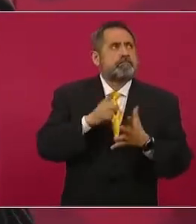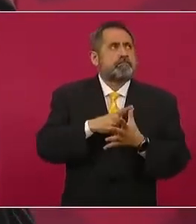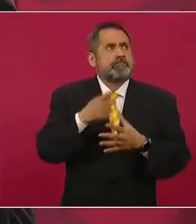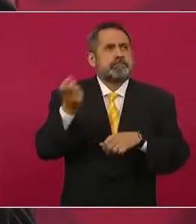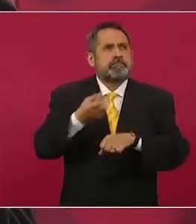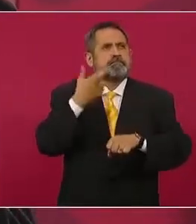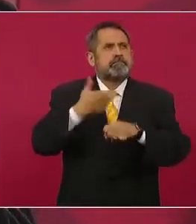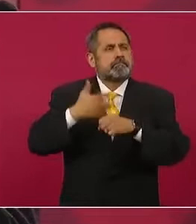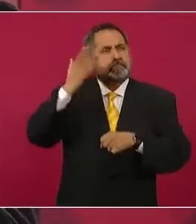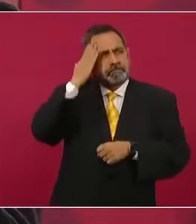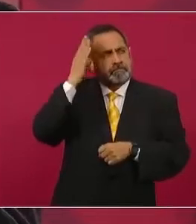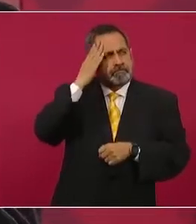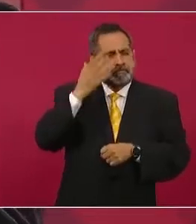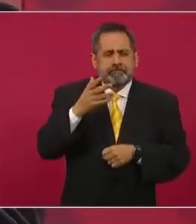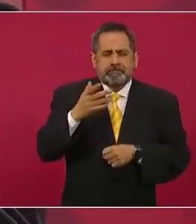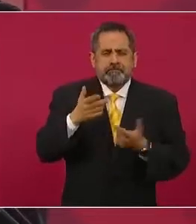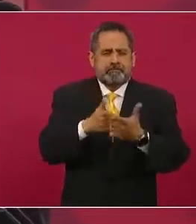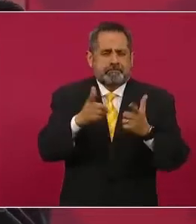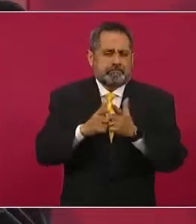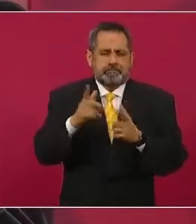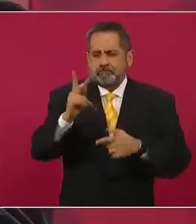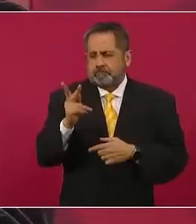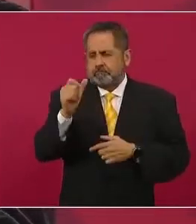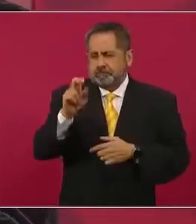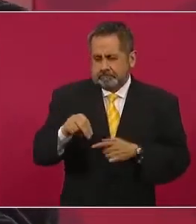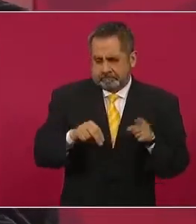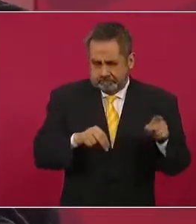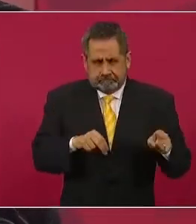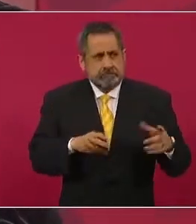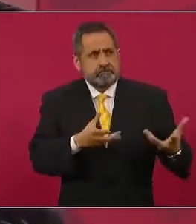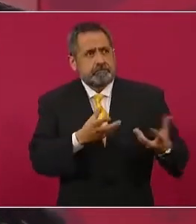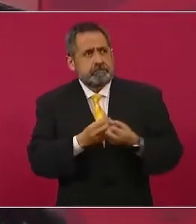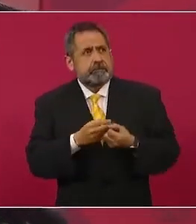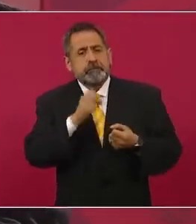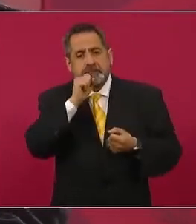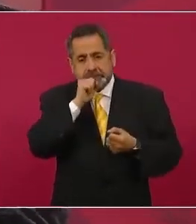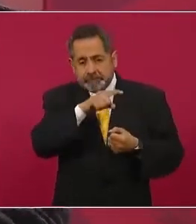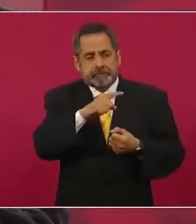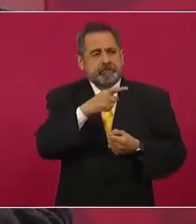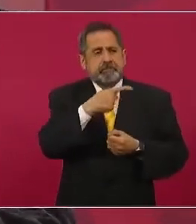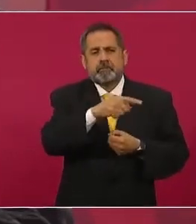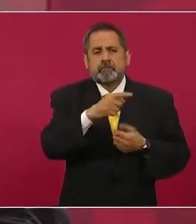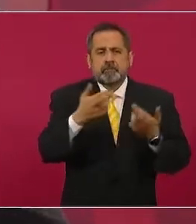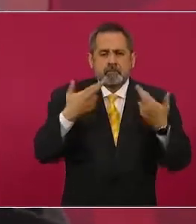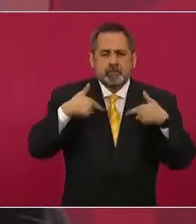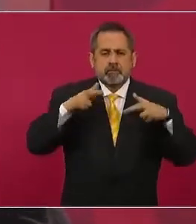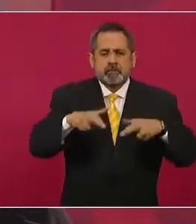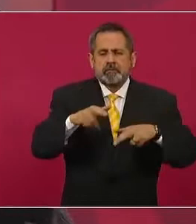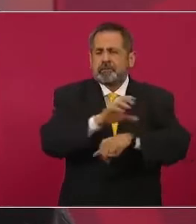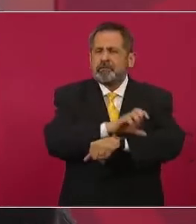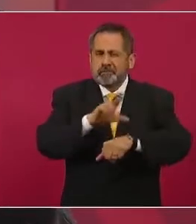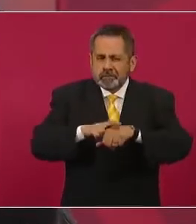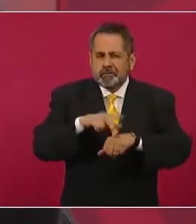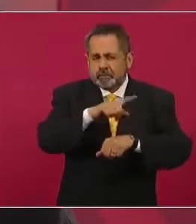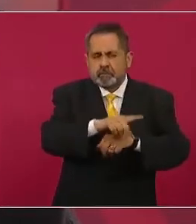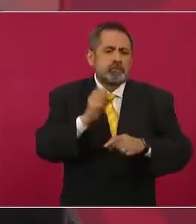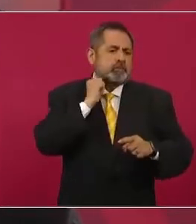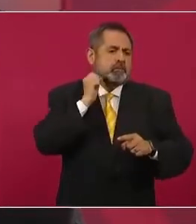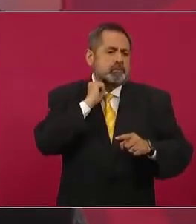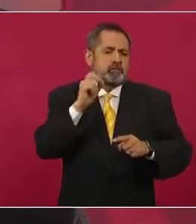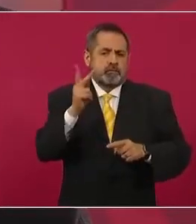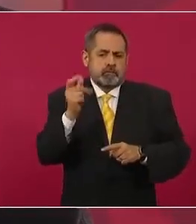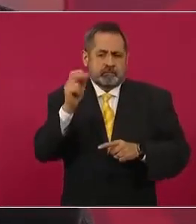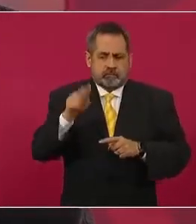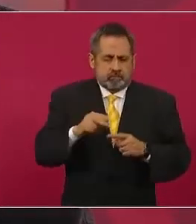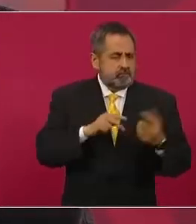del Partido Acción Nacional, estuvo presente el representante, el coordinador de los senadores del